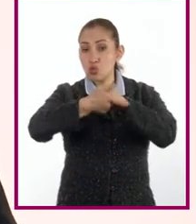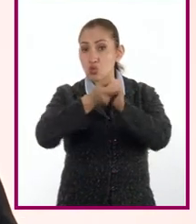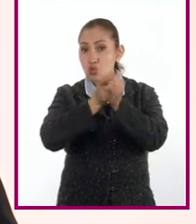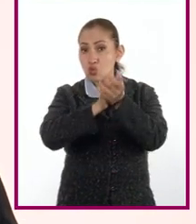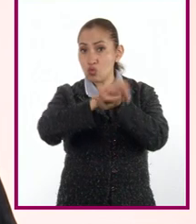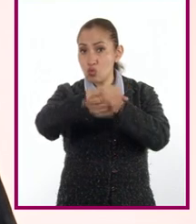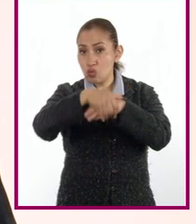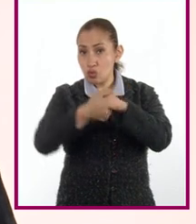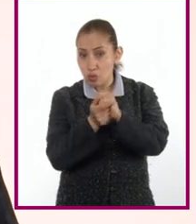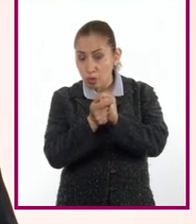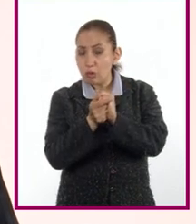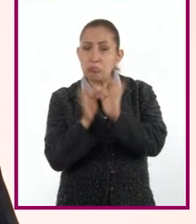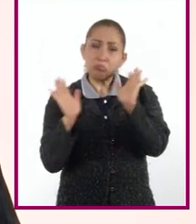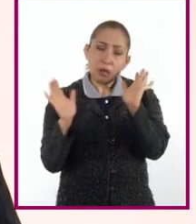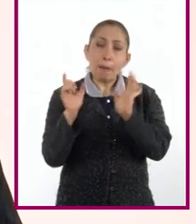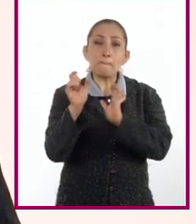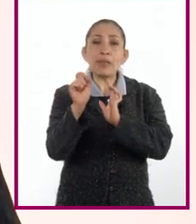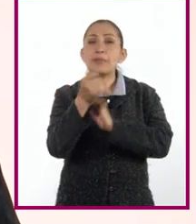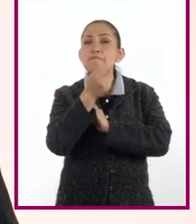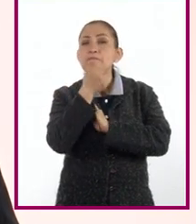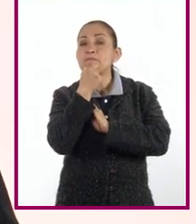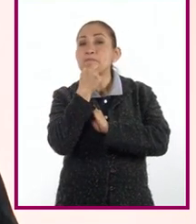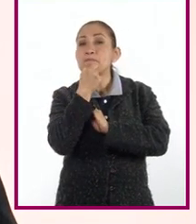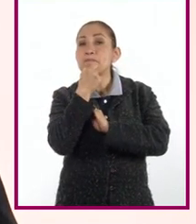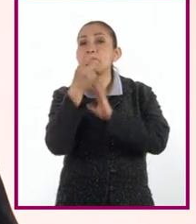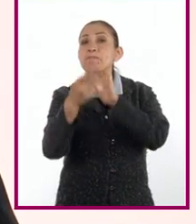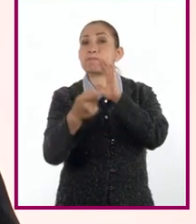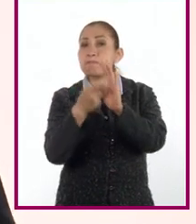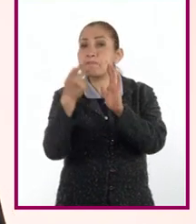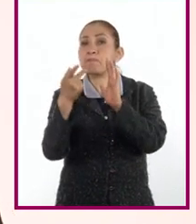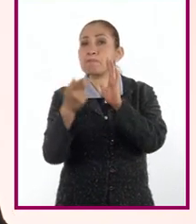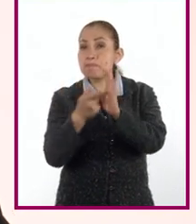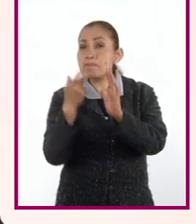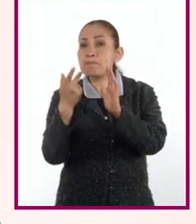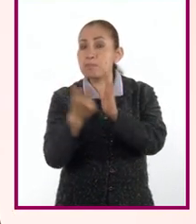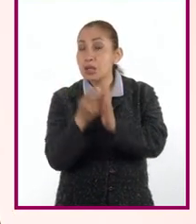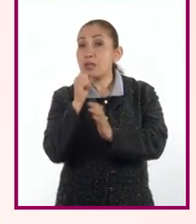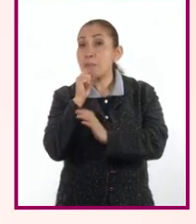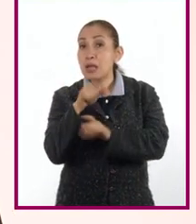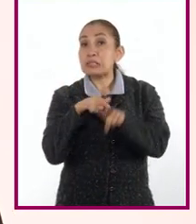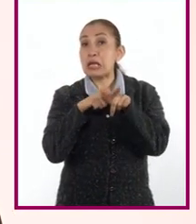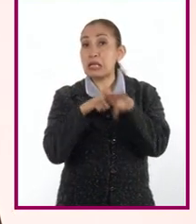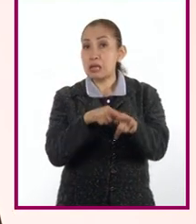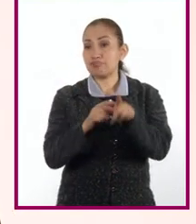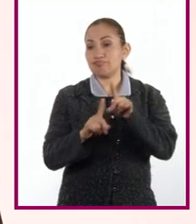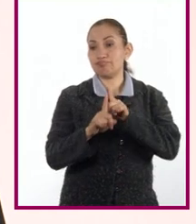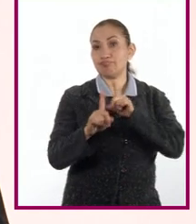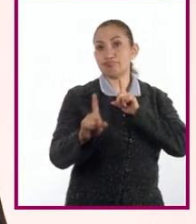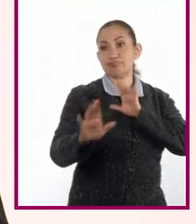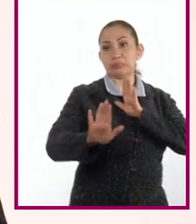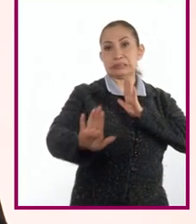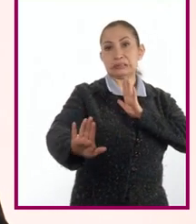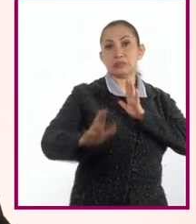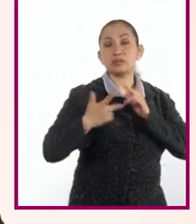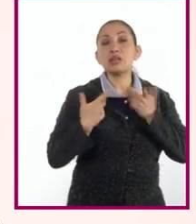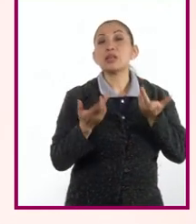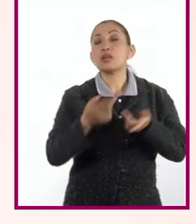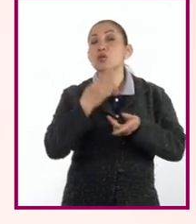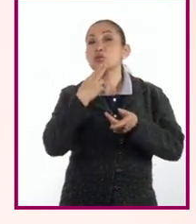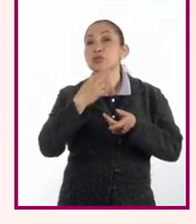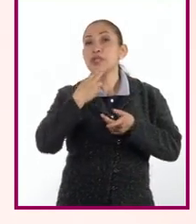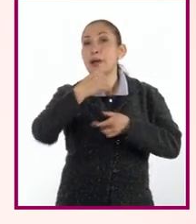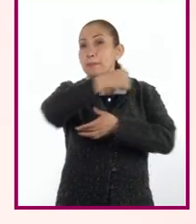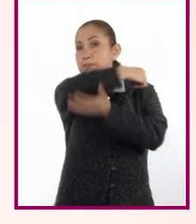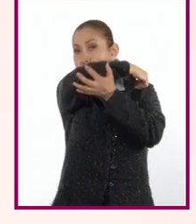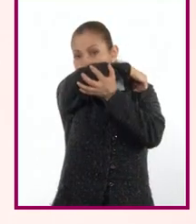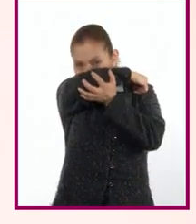manos por lo menos 20 segundos cada vez que lo hagan. Así como mantener su sana distancia y usar el estornudo